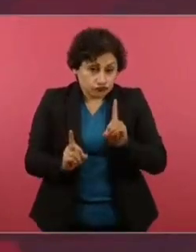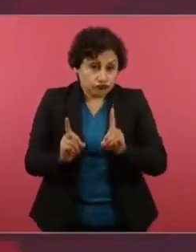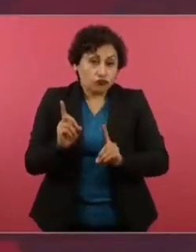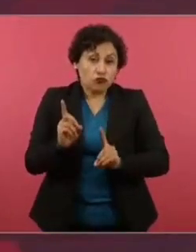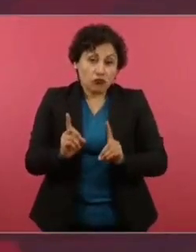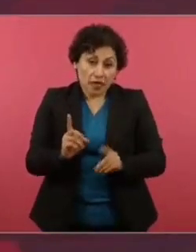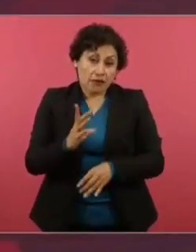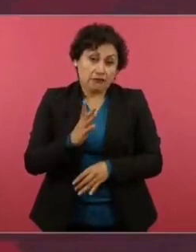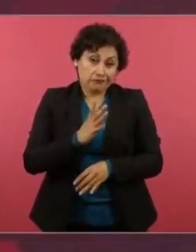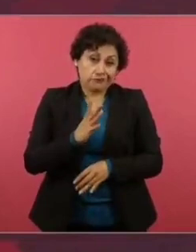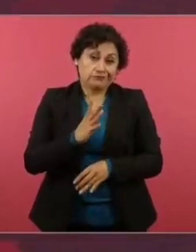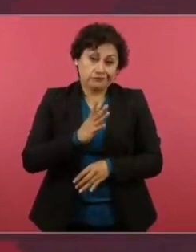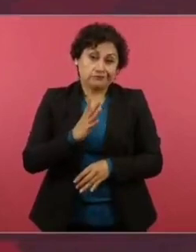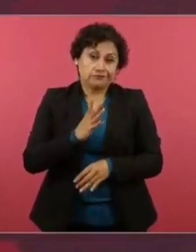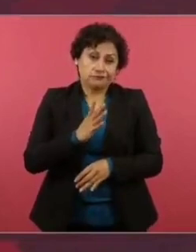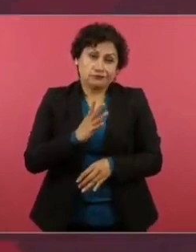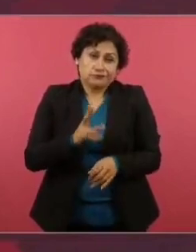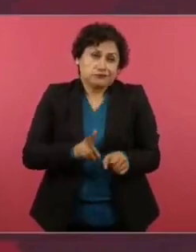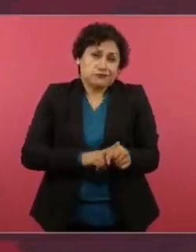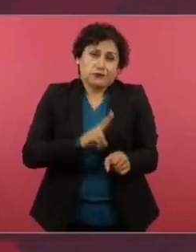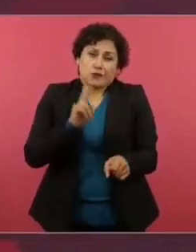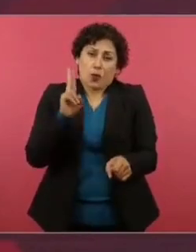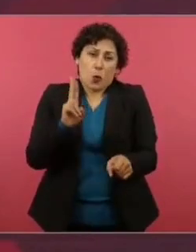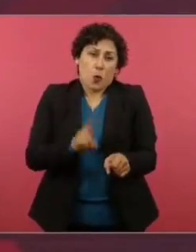razonables.